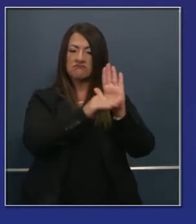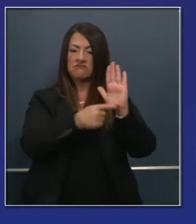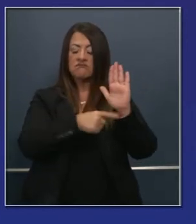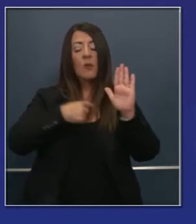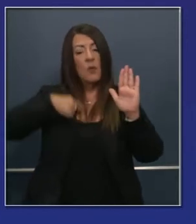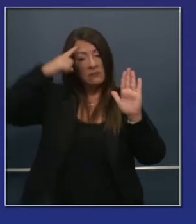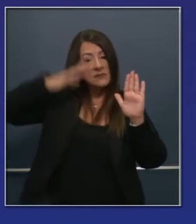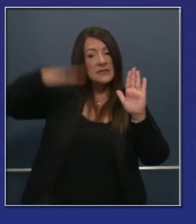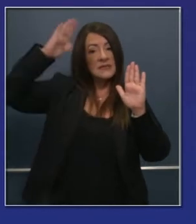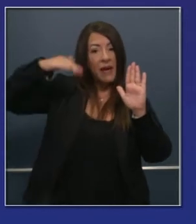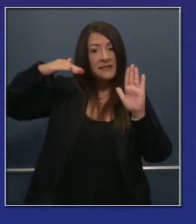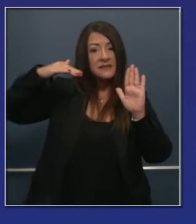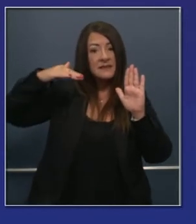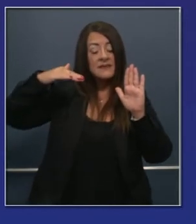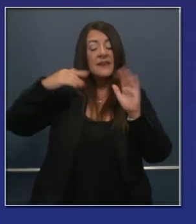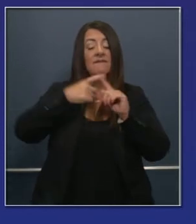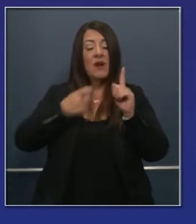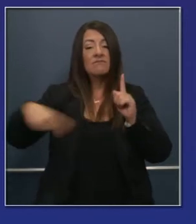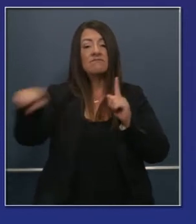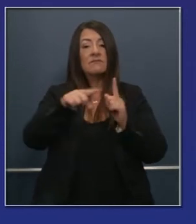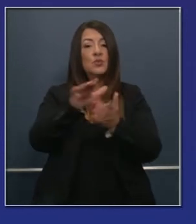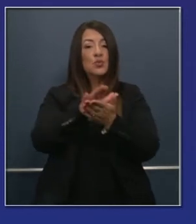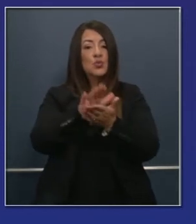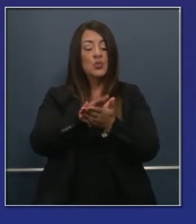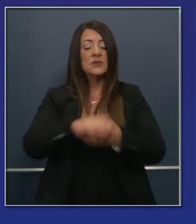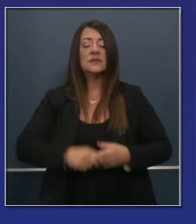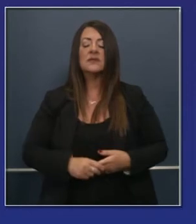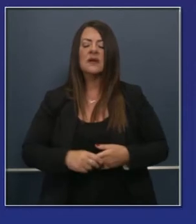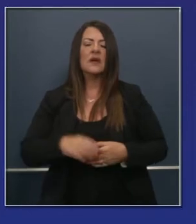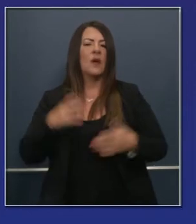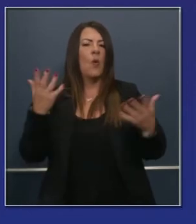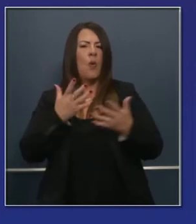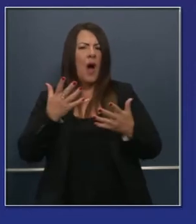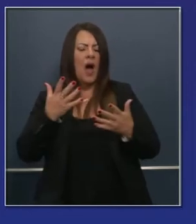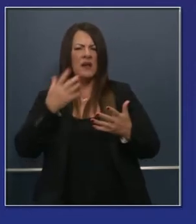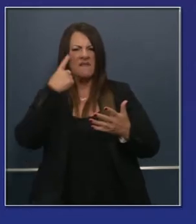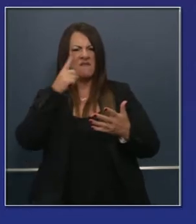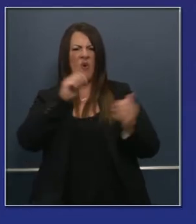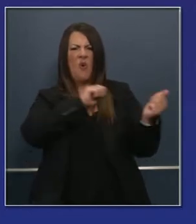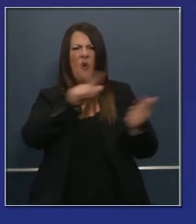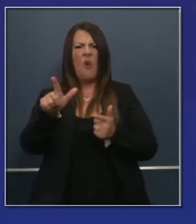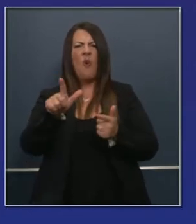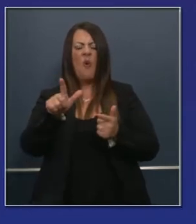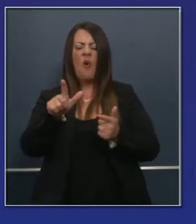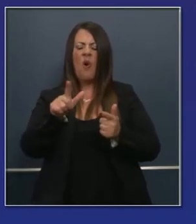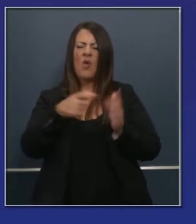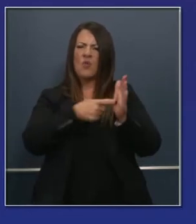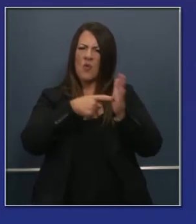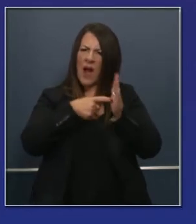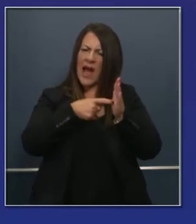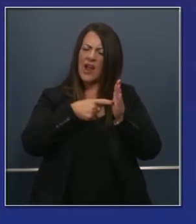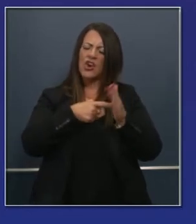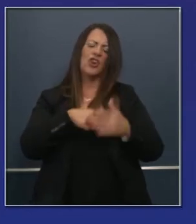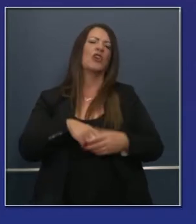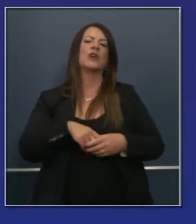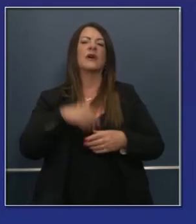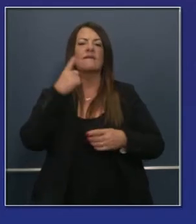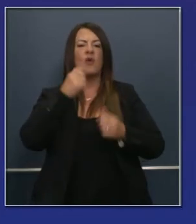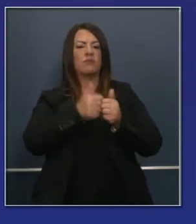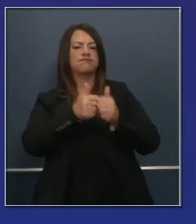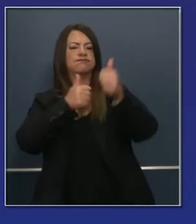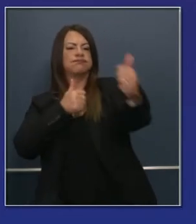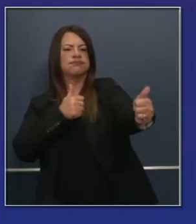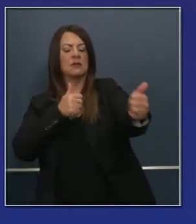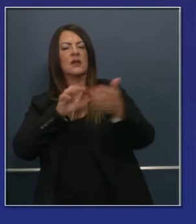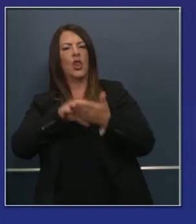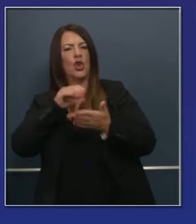Hemos puesto con dinero real, del cual hablaré ahora, nuestras expectativas están claras para los requisitos estatales que tienen que ver